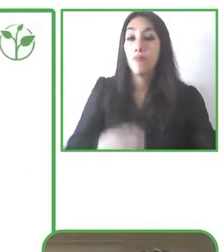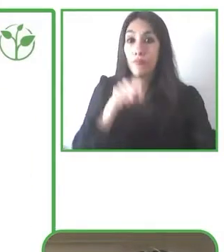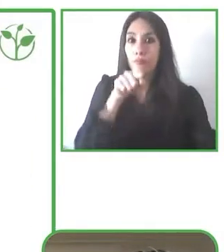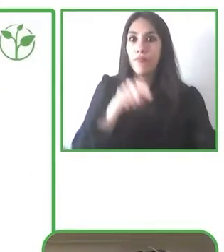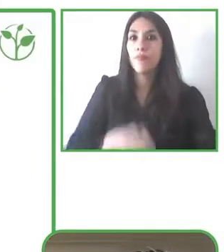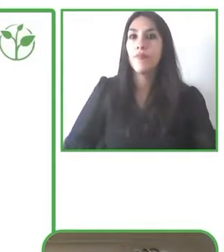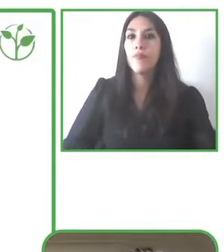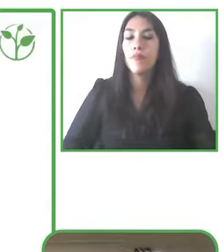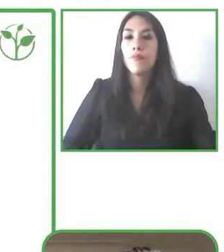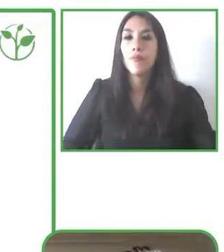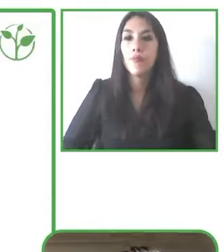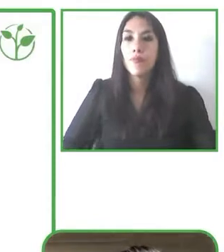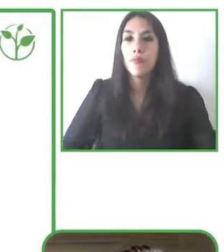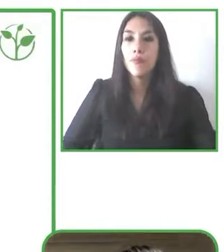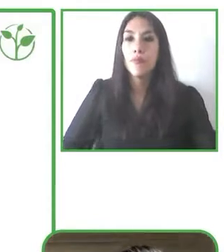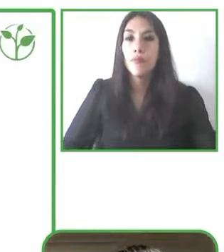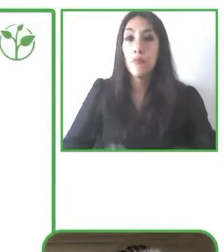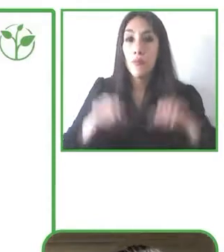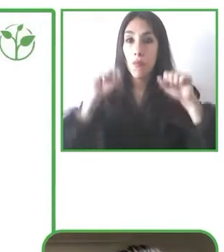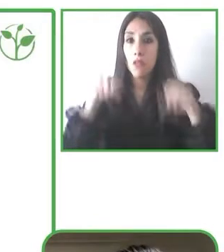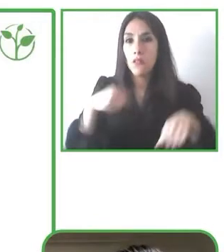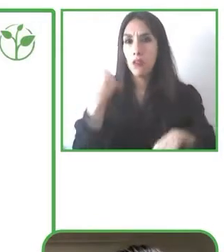diapositiva. Muchísimas gracias.